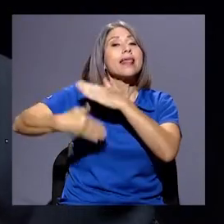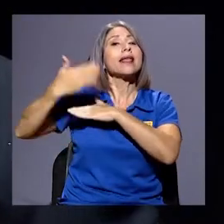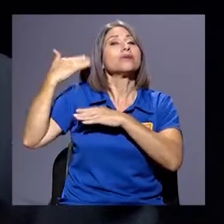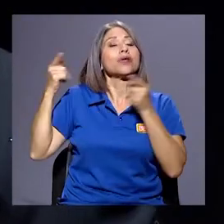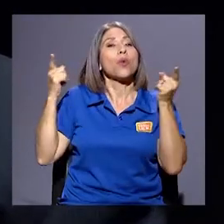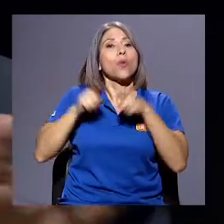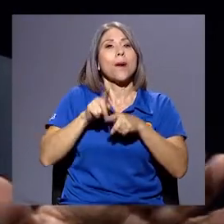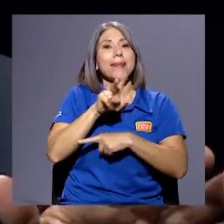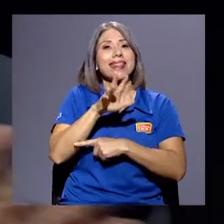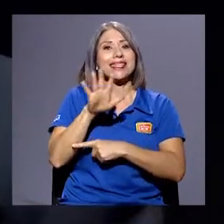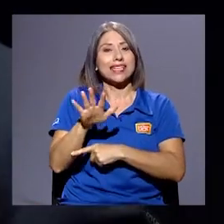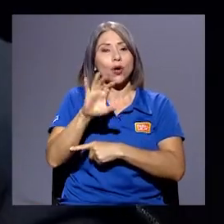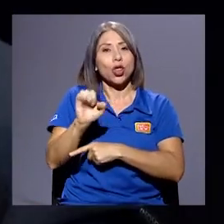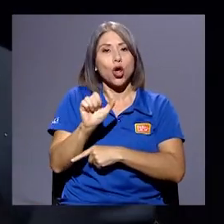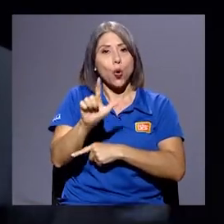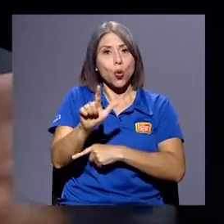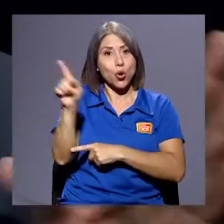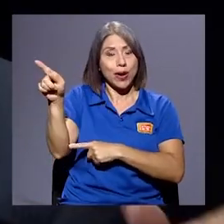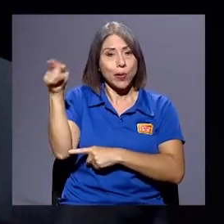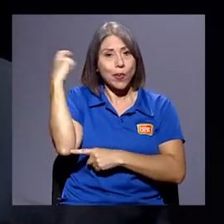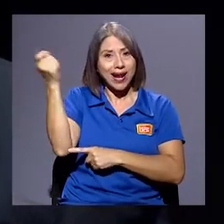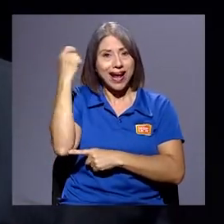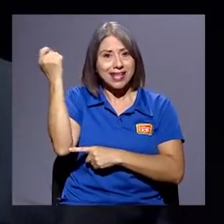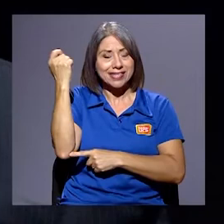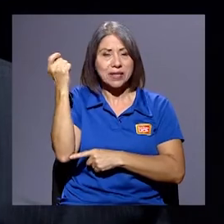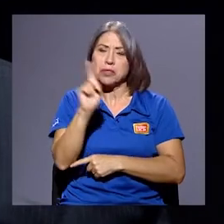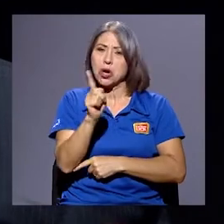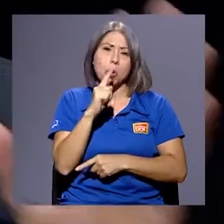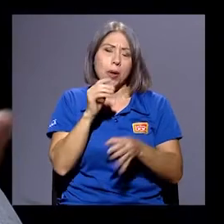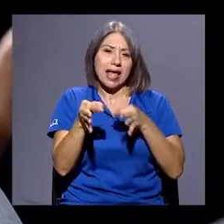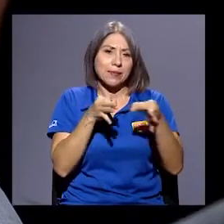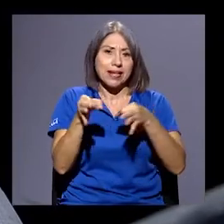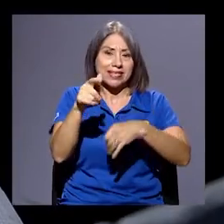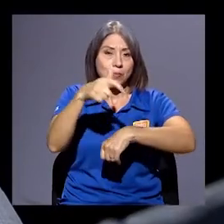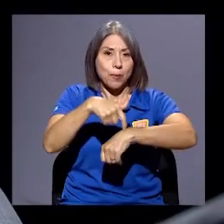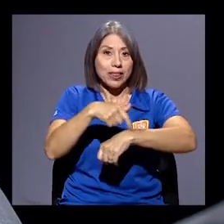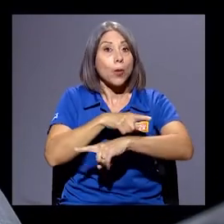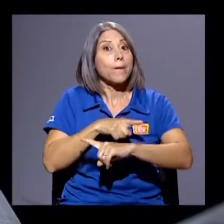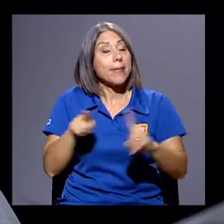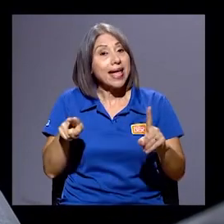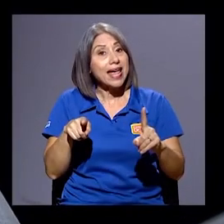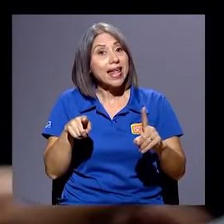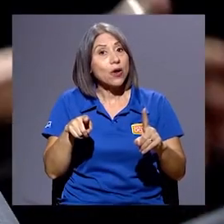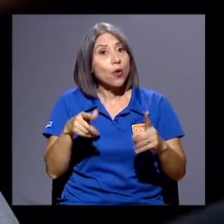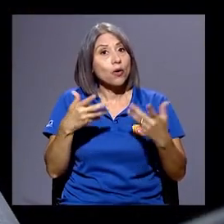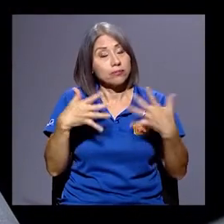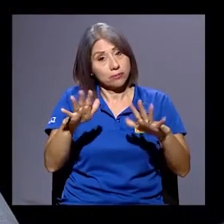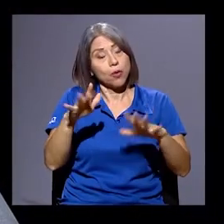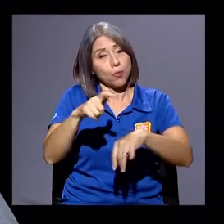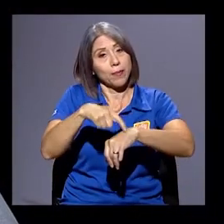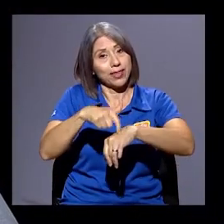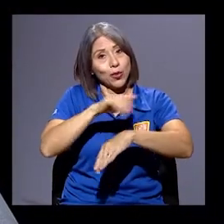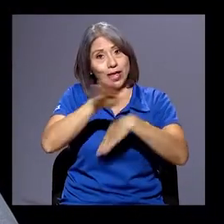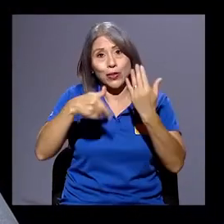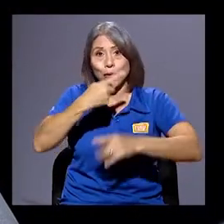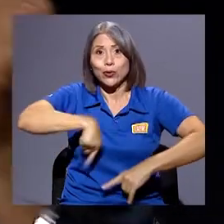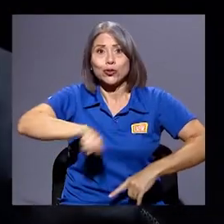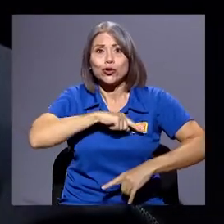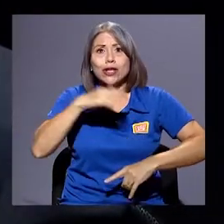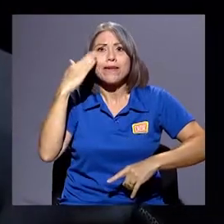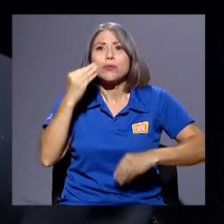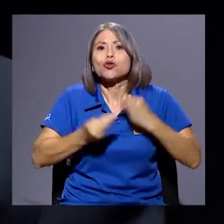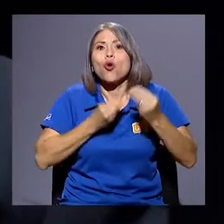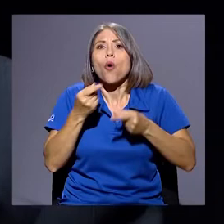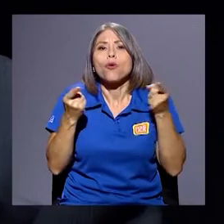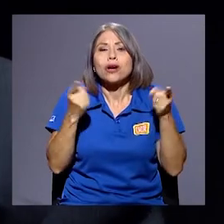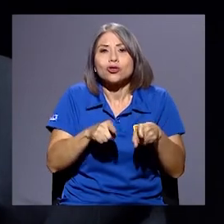el 25 de julio en Guanacaste. No voy a caracterizar ese momento, pero pasa de un momento en que todos sabemos cómo reaccionó a un